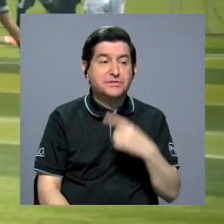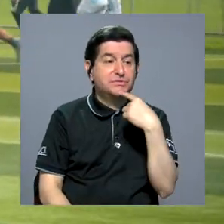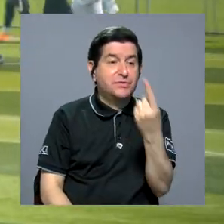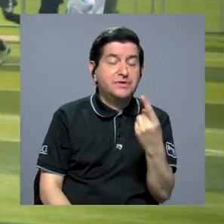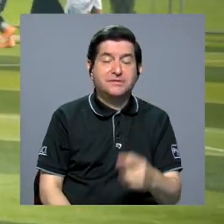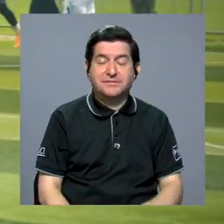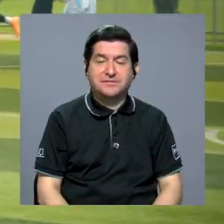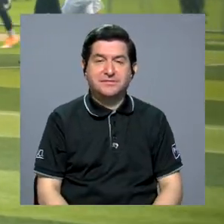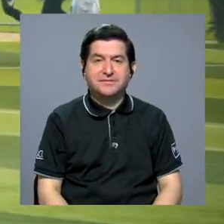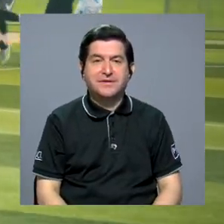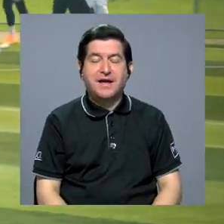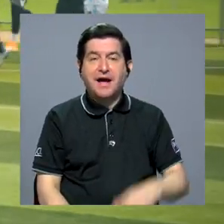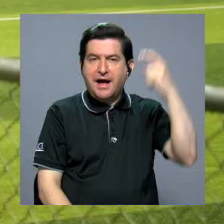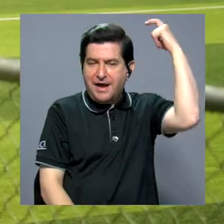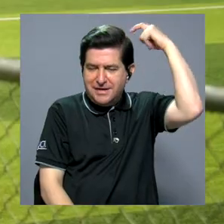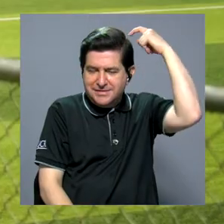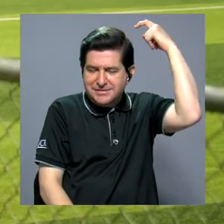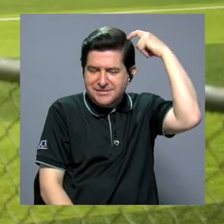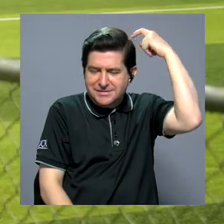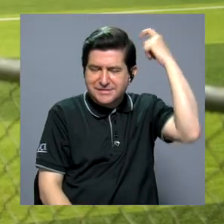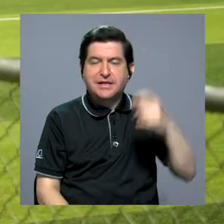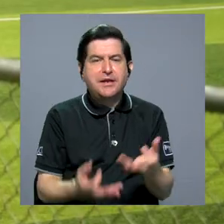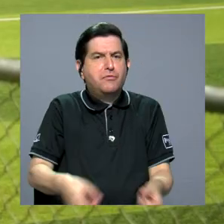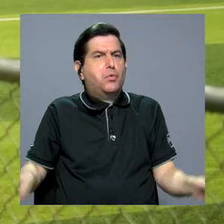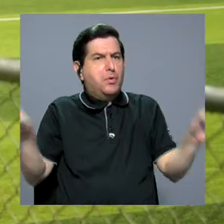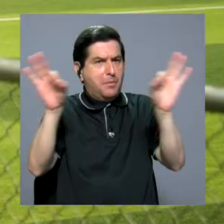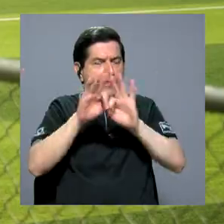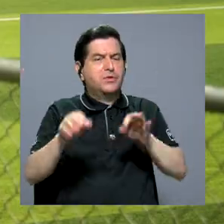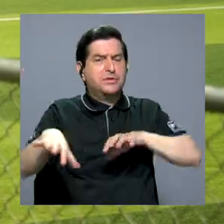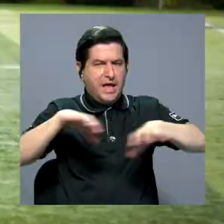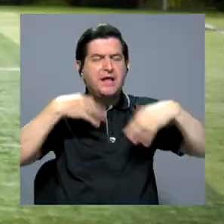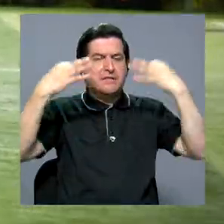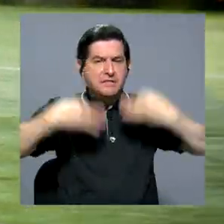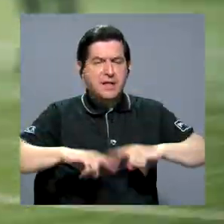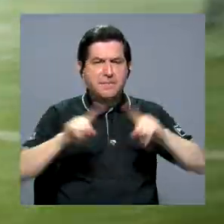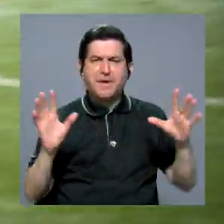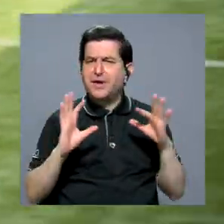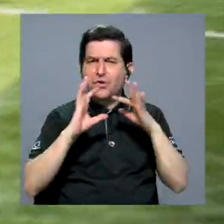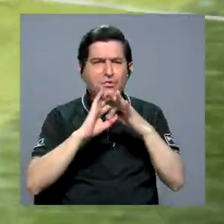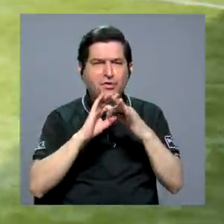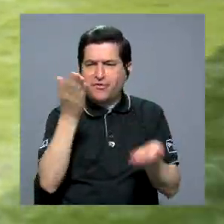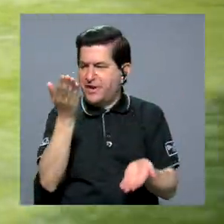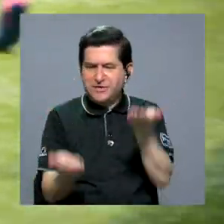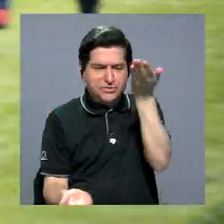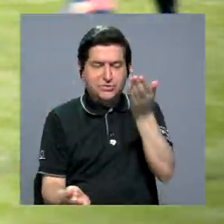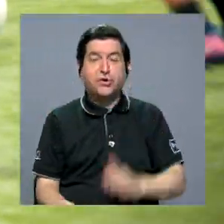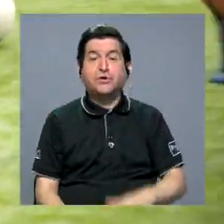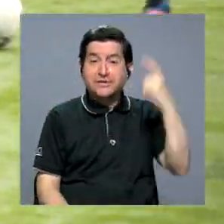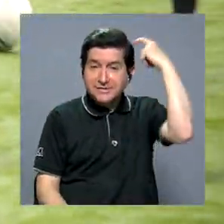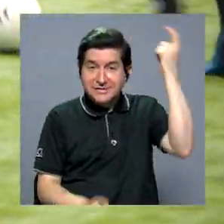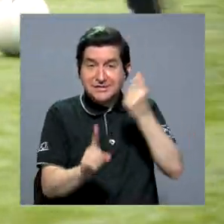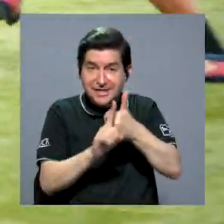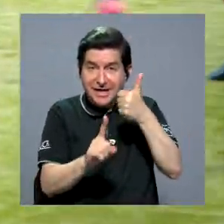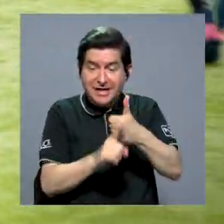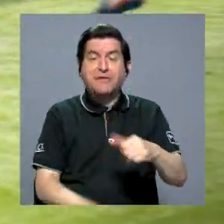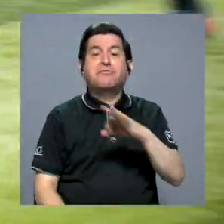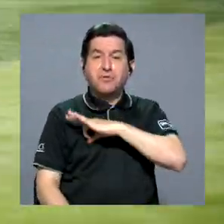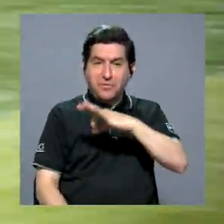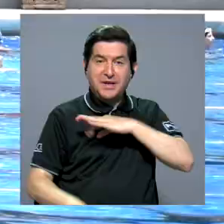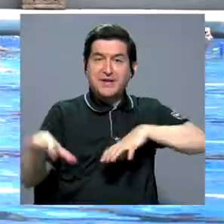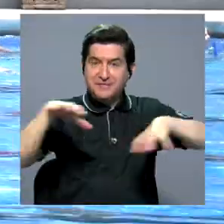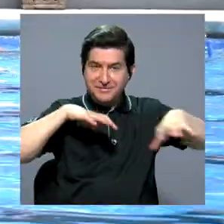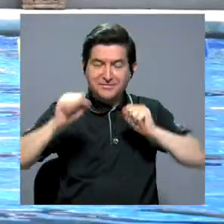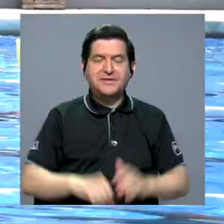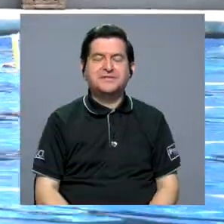músculos. La importancia del cerebro durante el ejercicio es innegable. Sin embargo, no es una relación desbalanceada, pues el propio cerebro se beneficia a la actividad